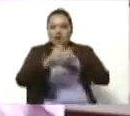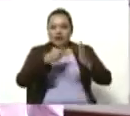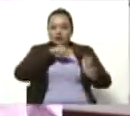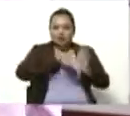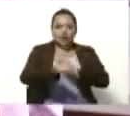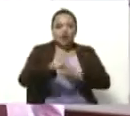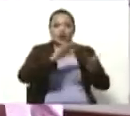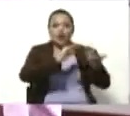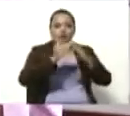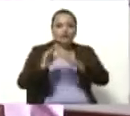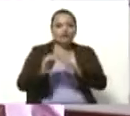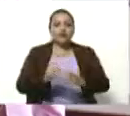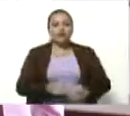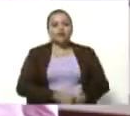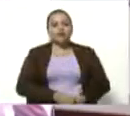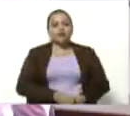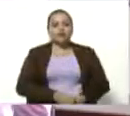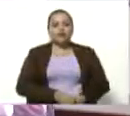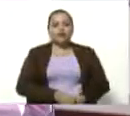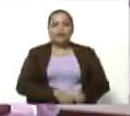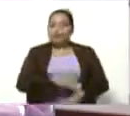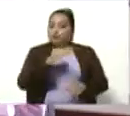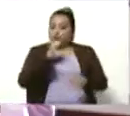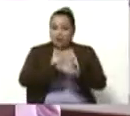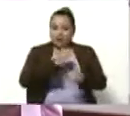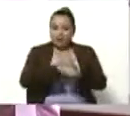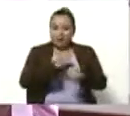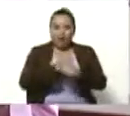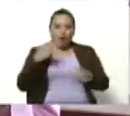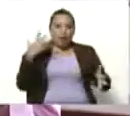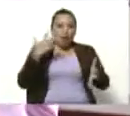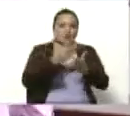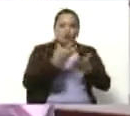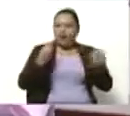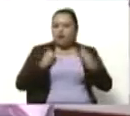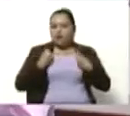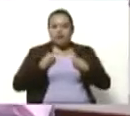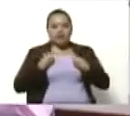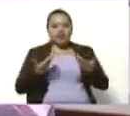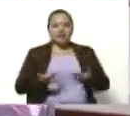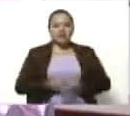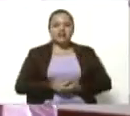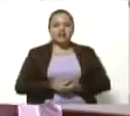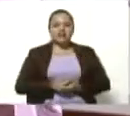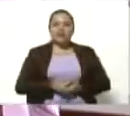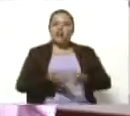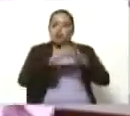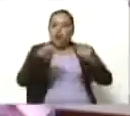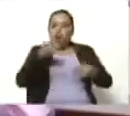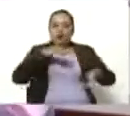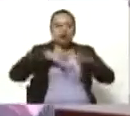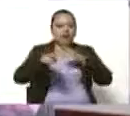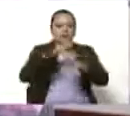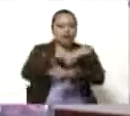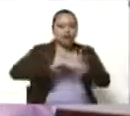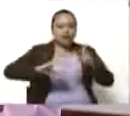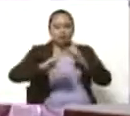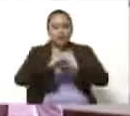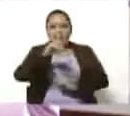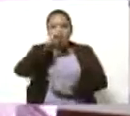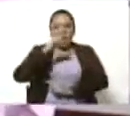Un trabajo que es de todo en vida escultura, de ancestral, de